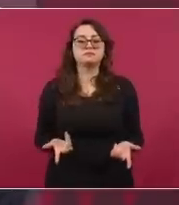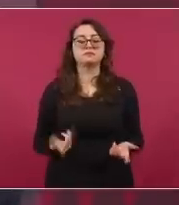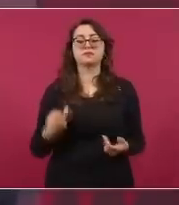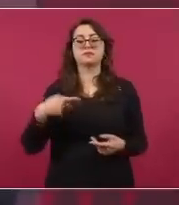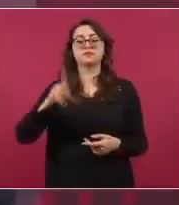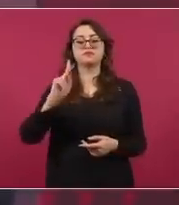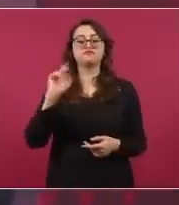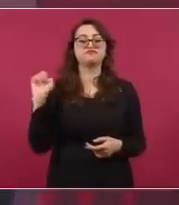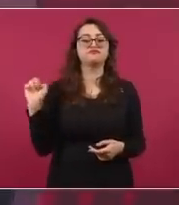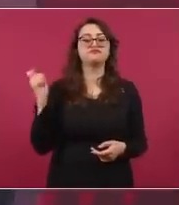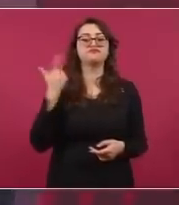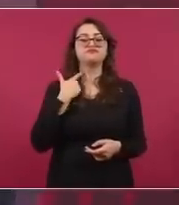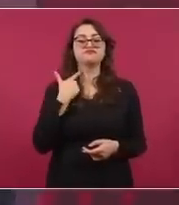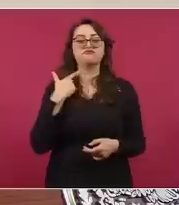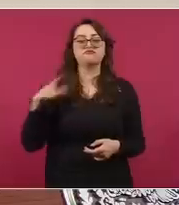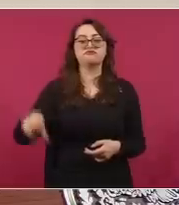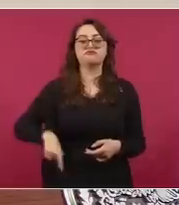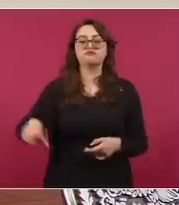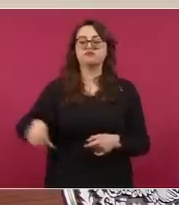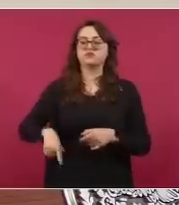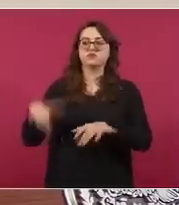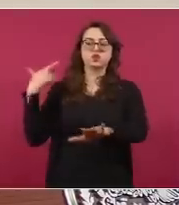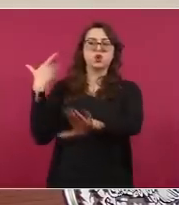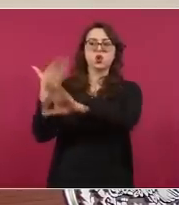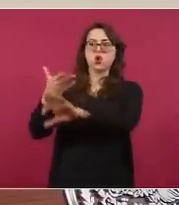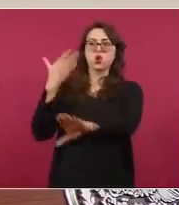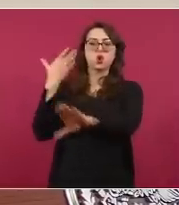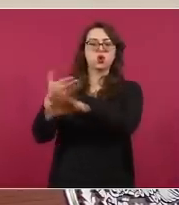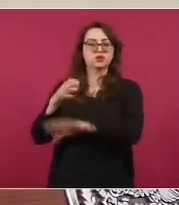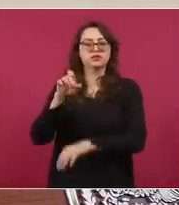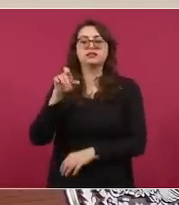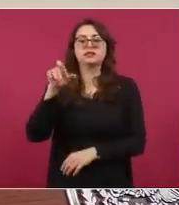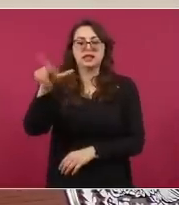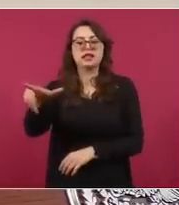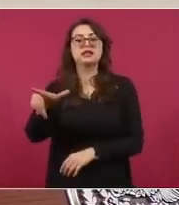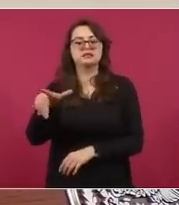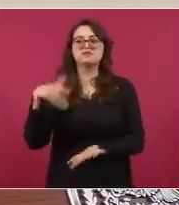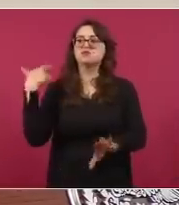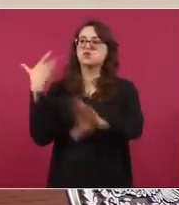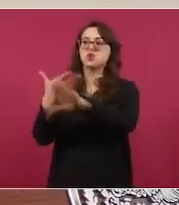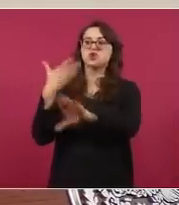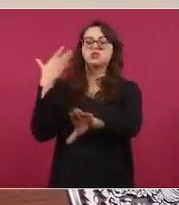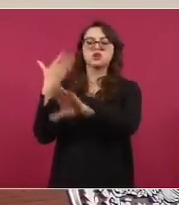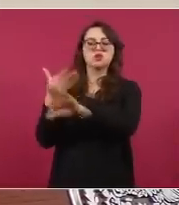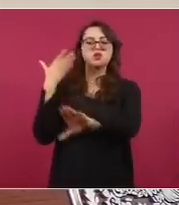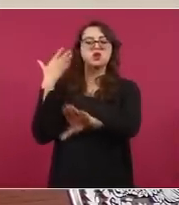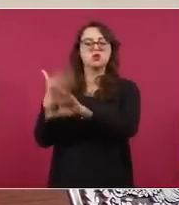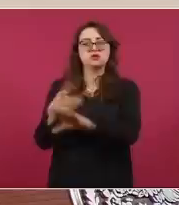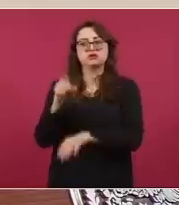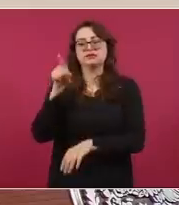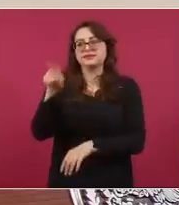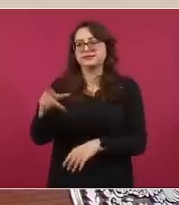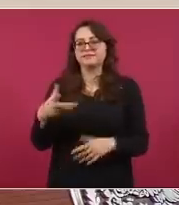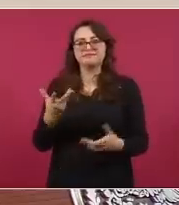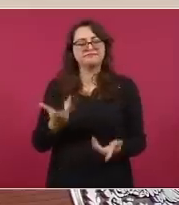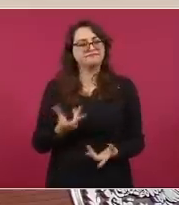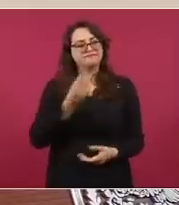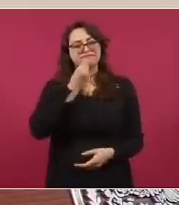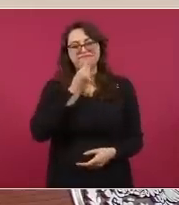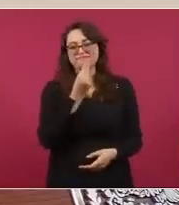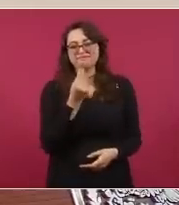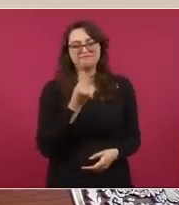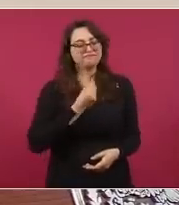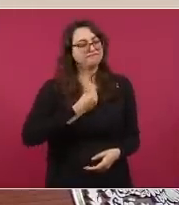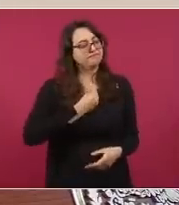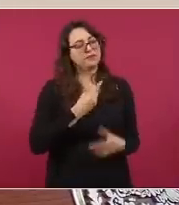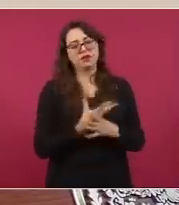y lo expulsaron del país. Y se tuvo que ir al asilo,